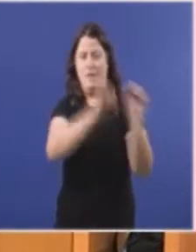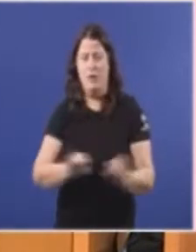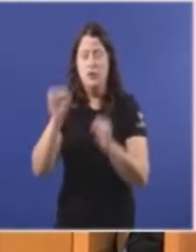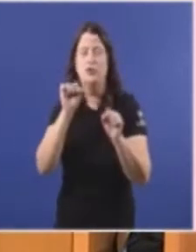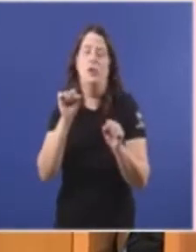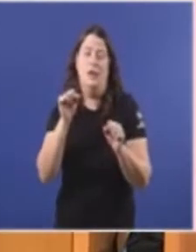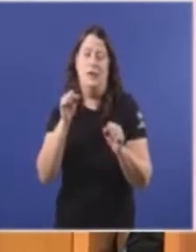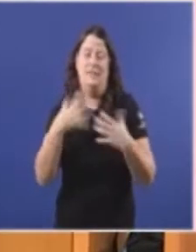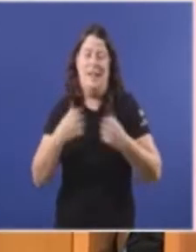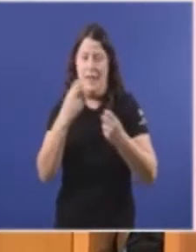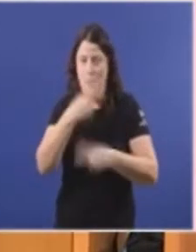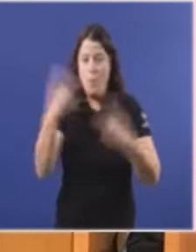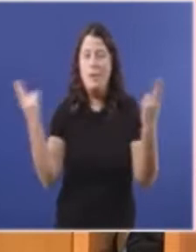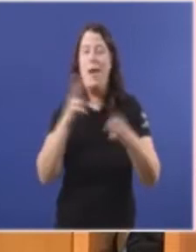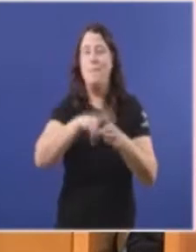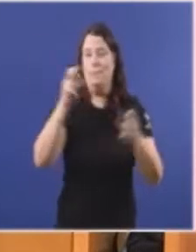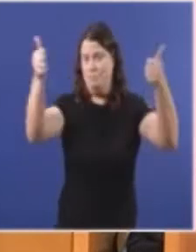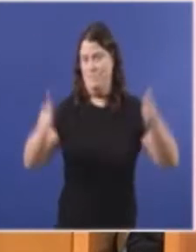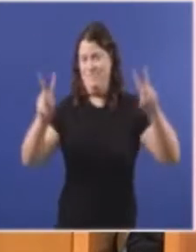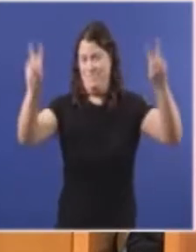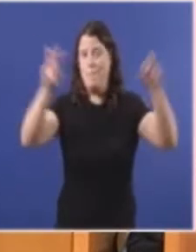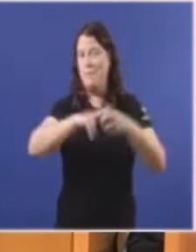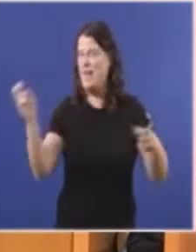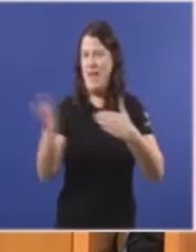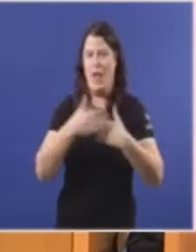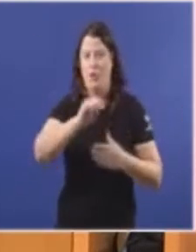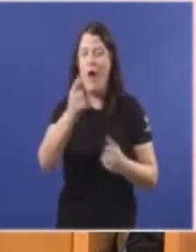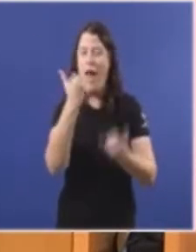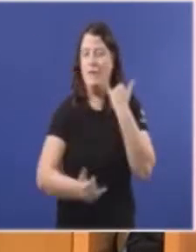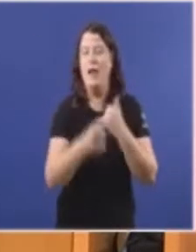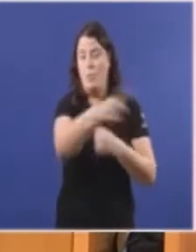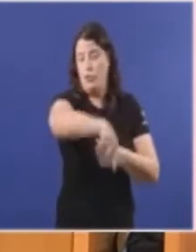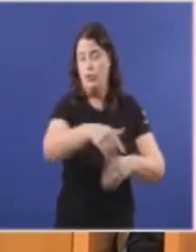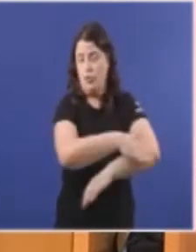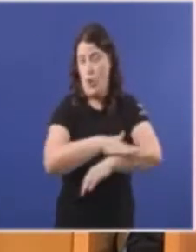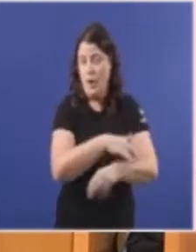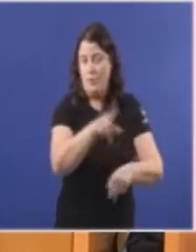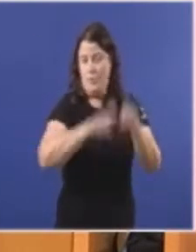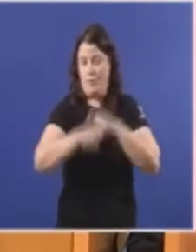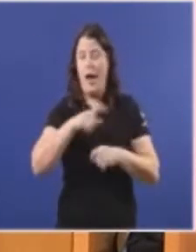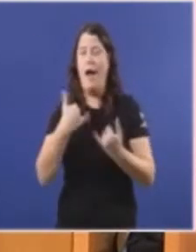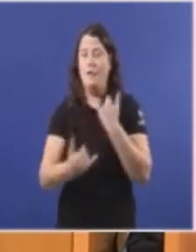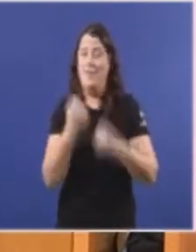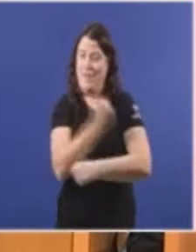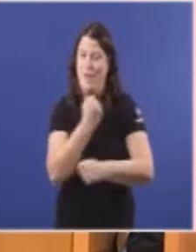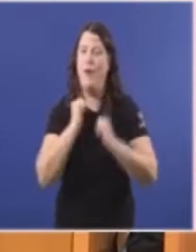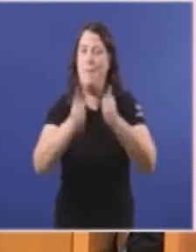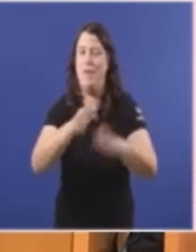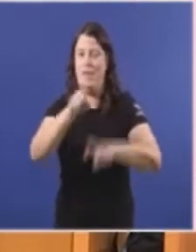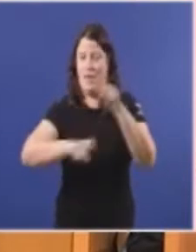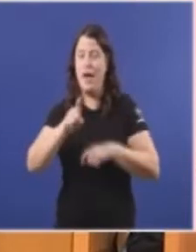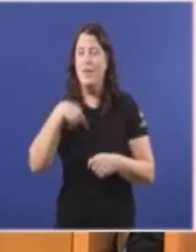Baixo o lema Berín non se pecha Que conseguiu que vostedes tiberan que recuar En dezembro empezaron a recuar E en